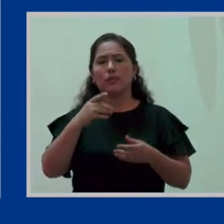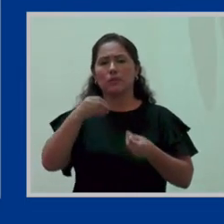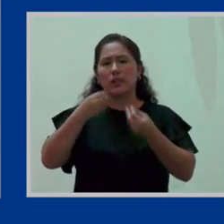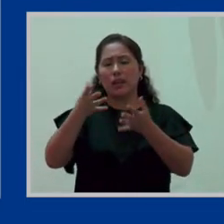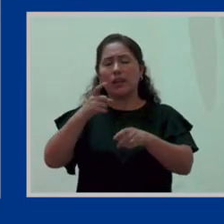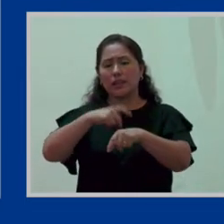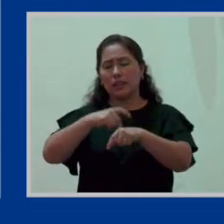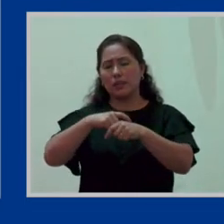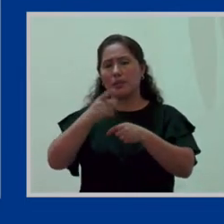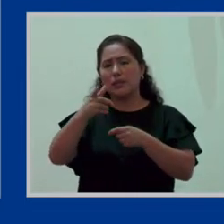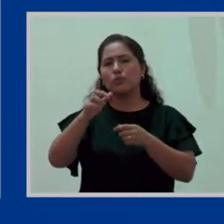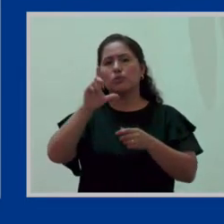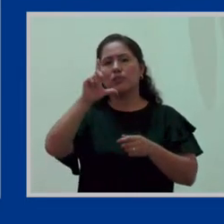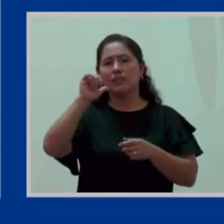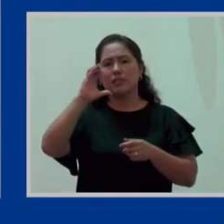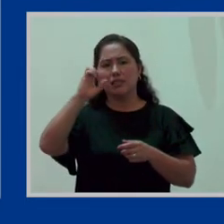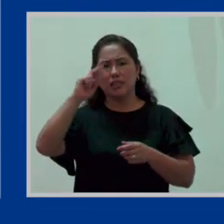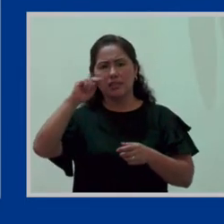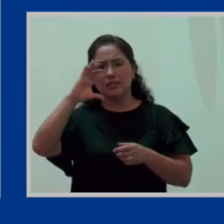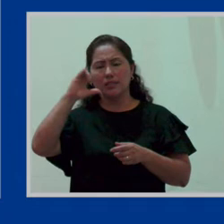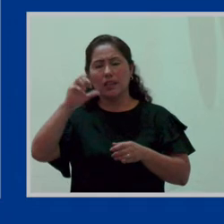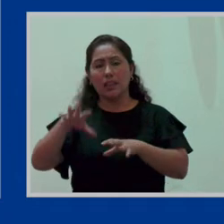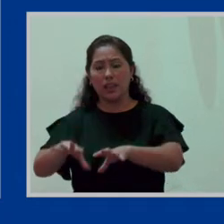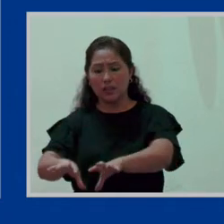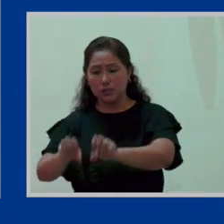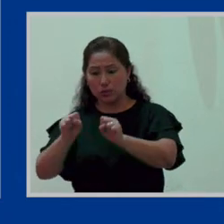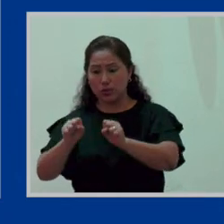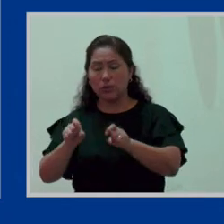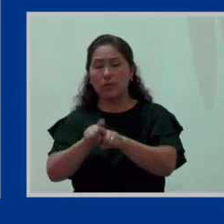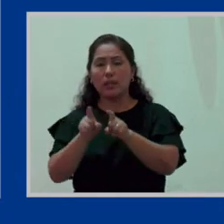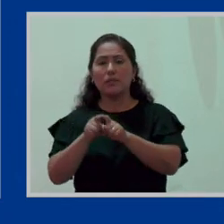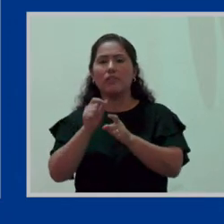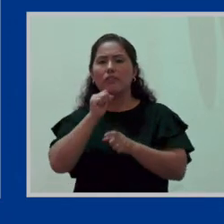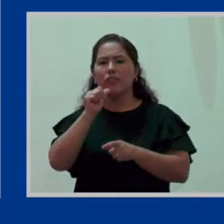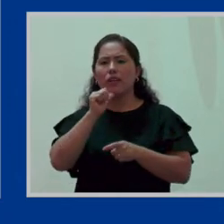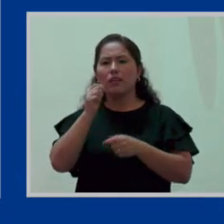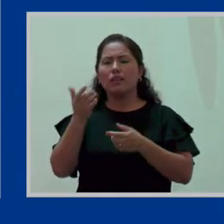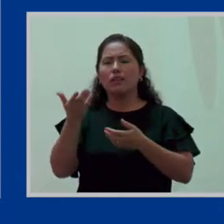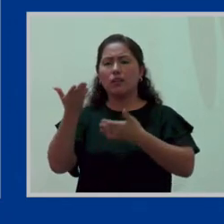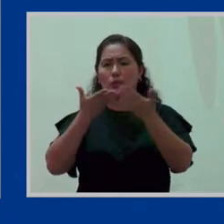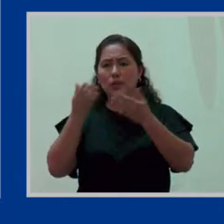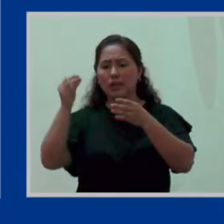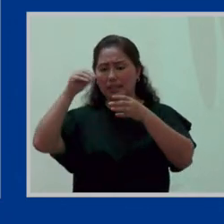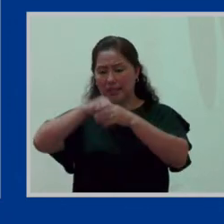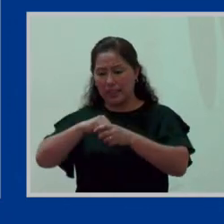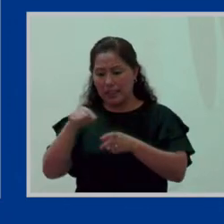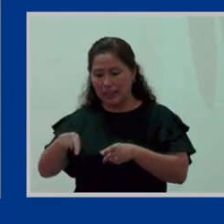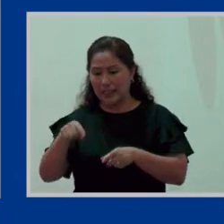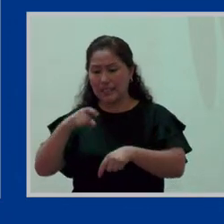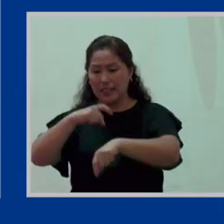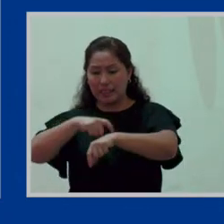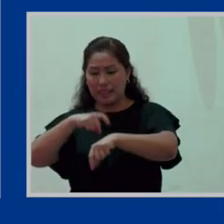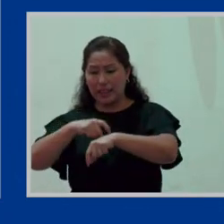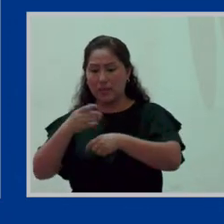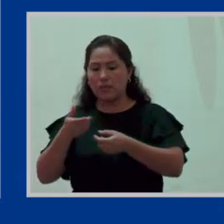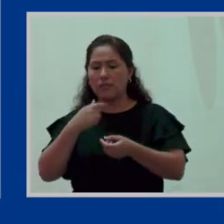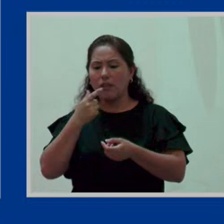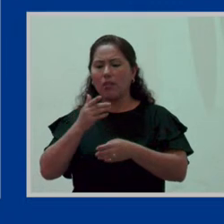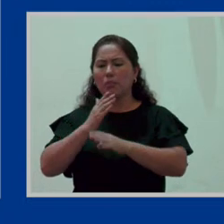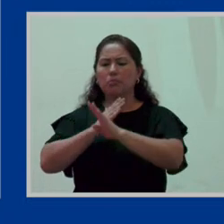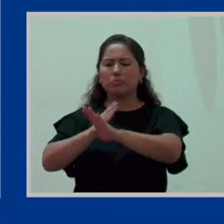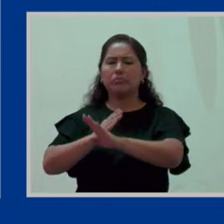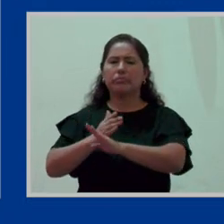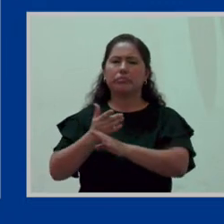que en la licencia de adopción, miren, la falta de comunicación dentro de este plazo impide el goce de la licencia.